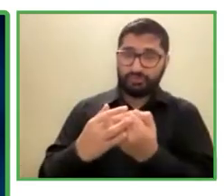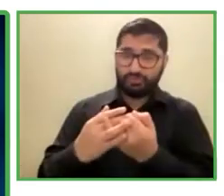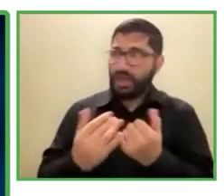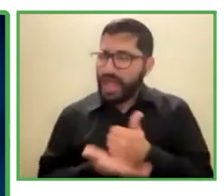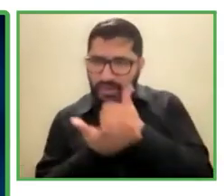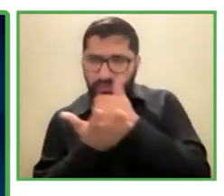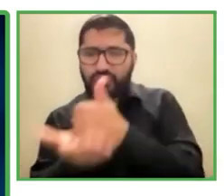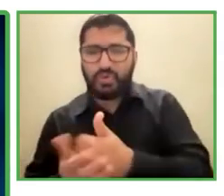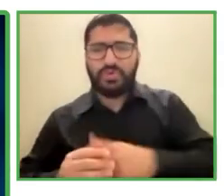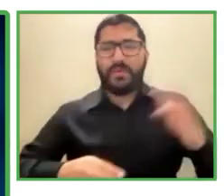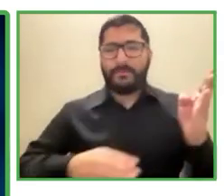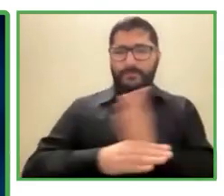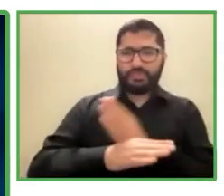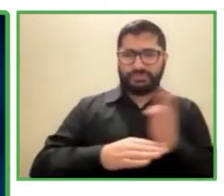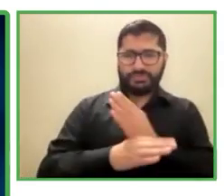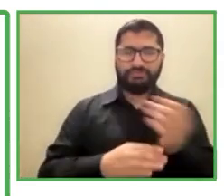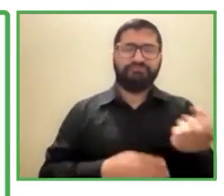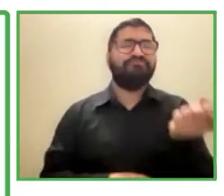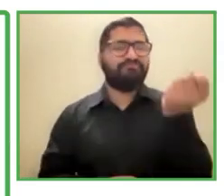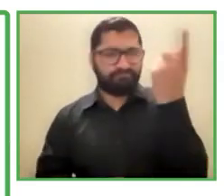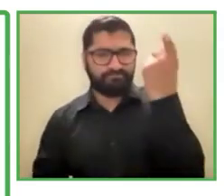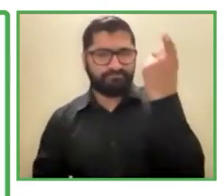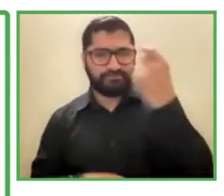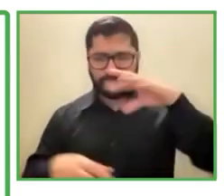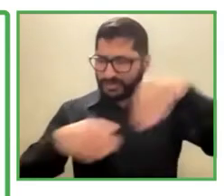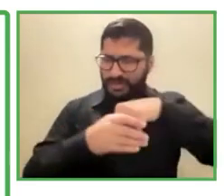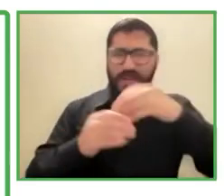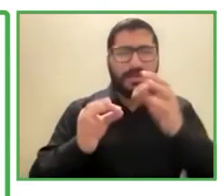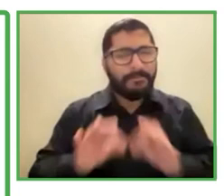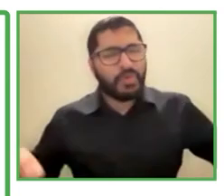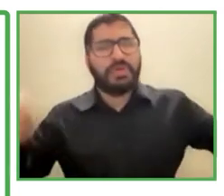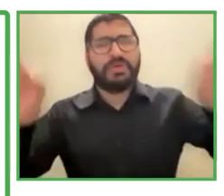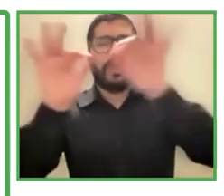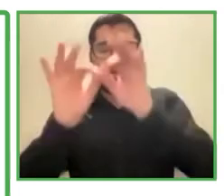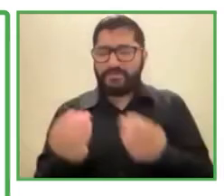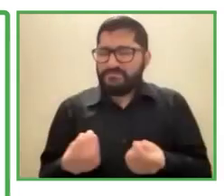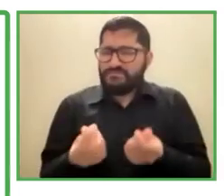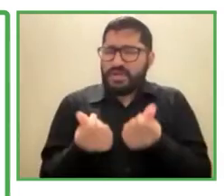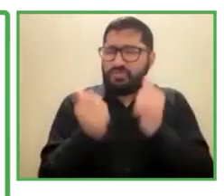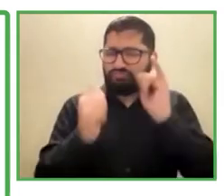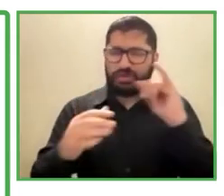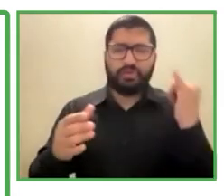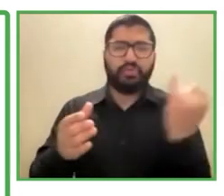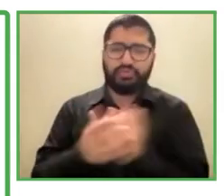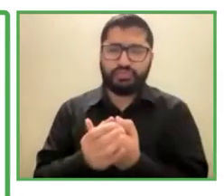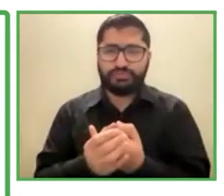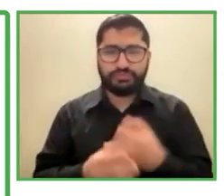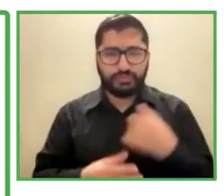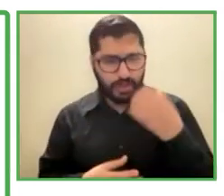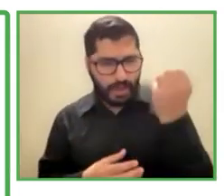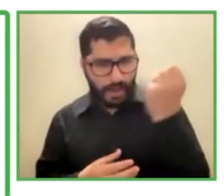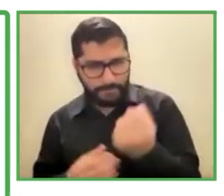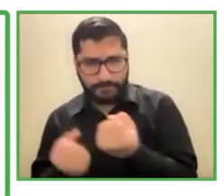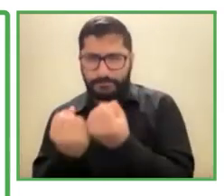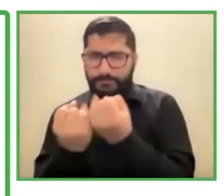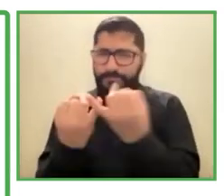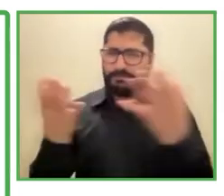de la inclusión los valores que da la inclusión tenemos muchos años de experiencia como decía Juan Carlos